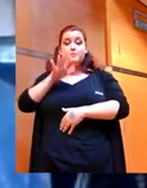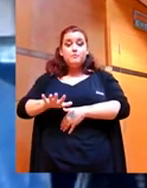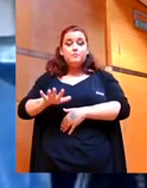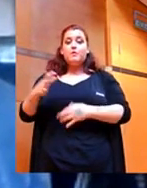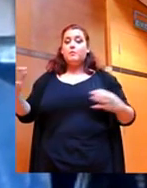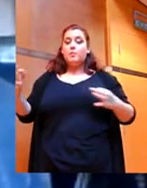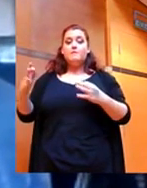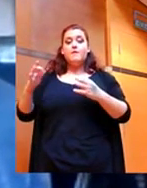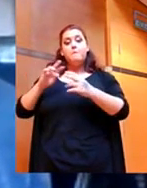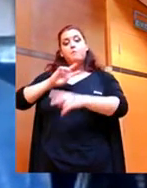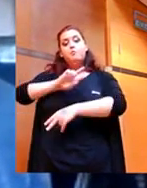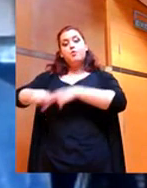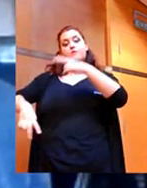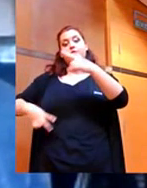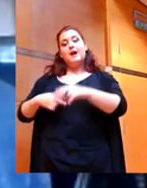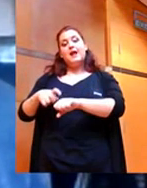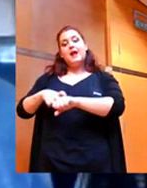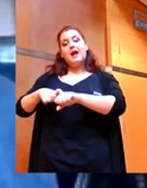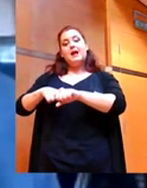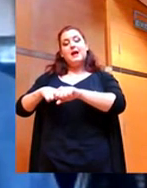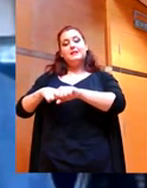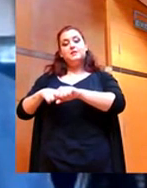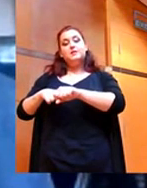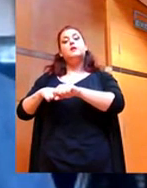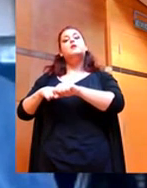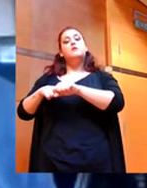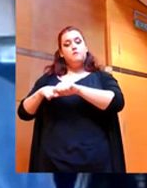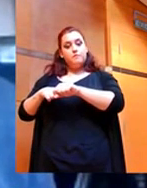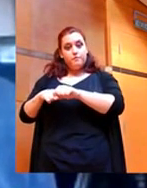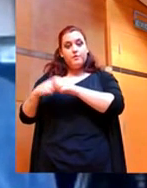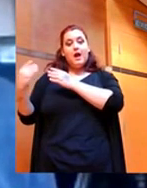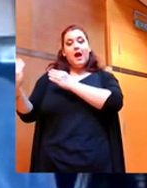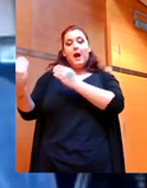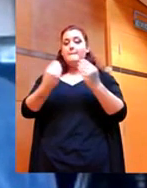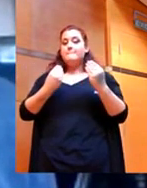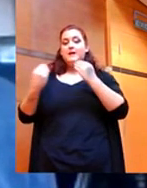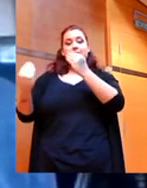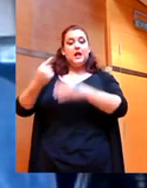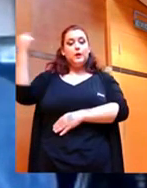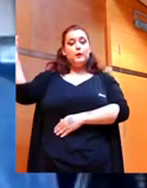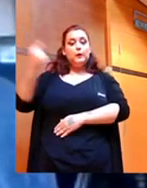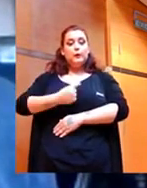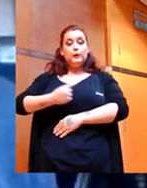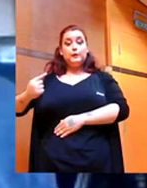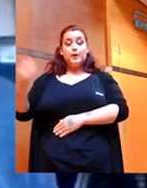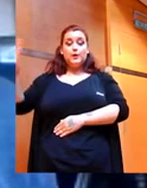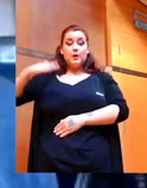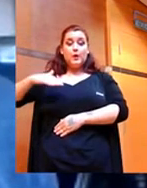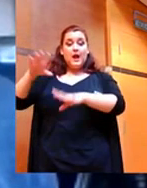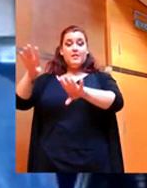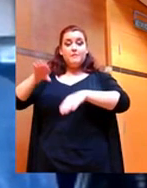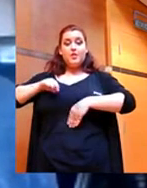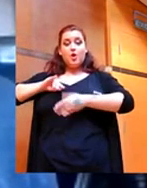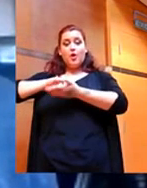modificar el carácter favorable de la declaración ambiental y que fuera concluyente en cuanto a la supuesta afectación del proyecto